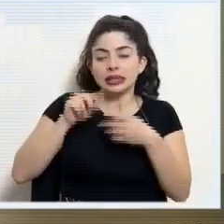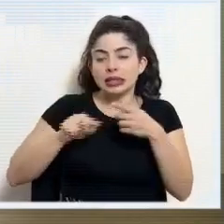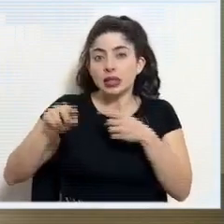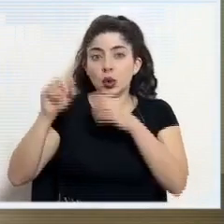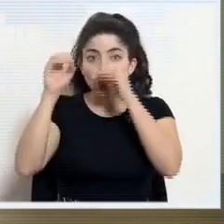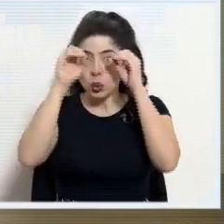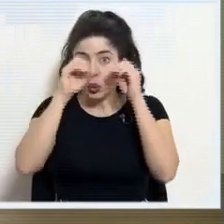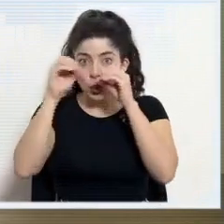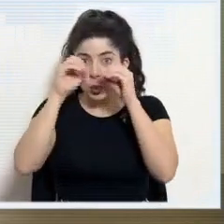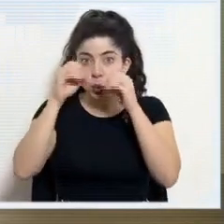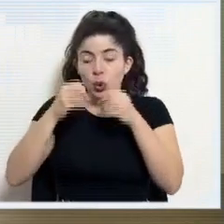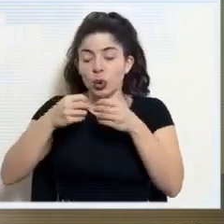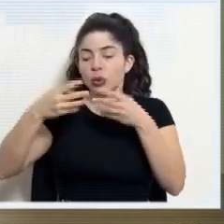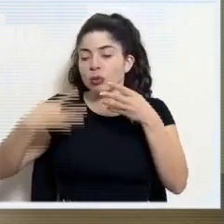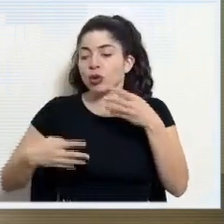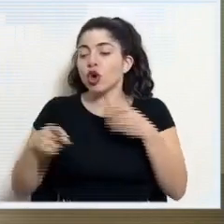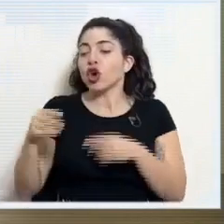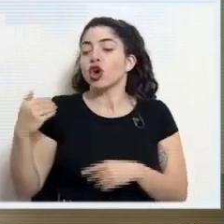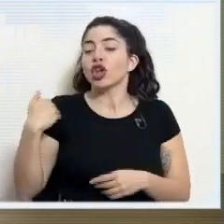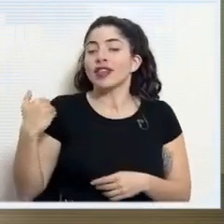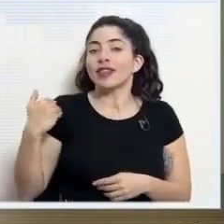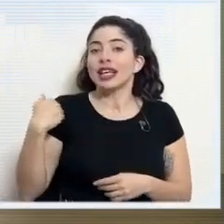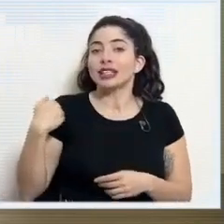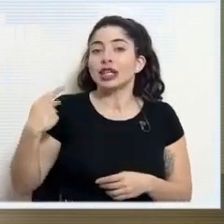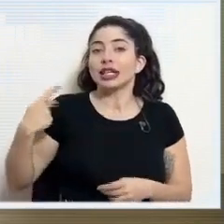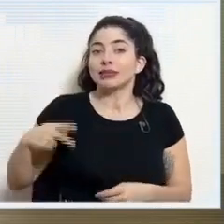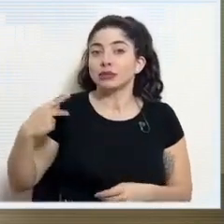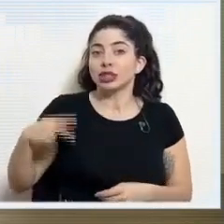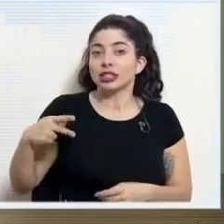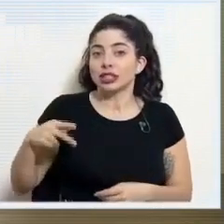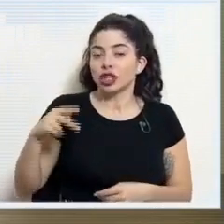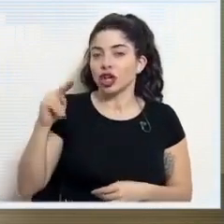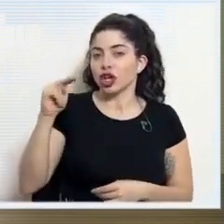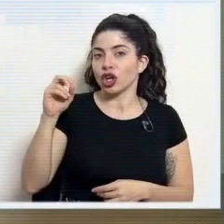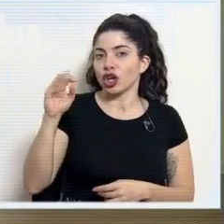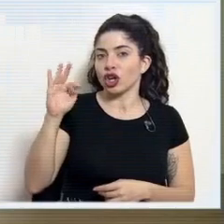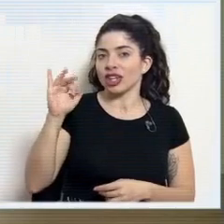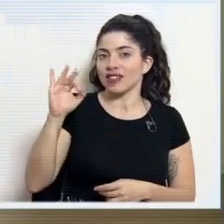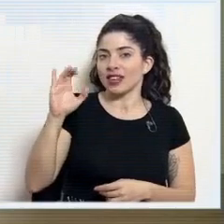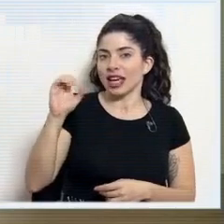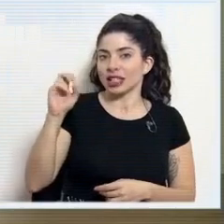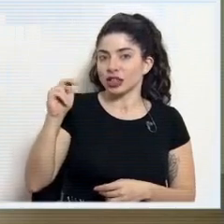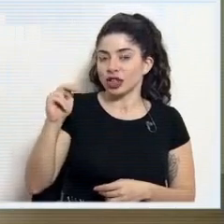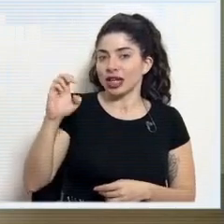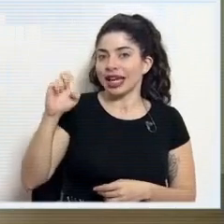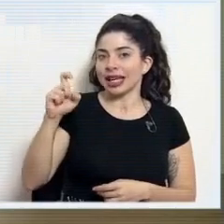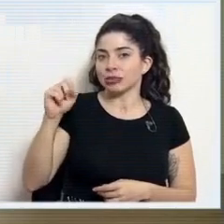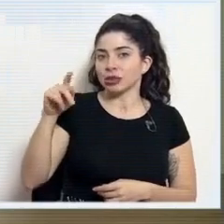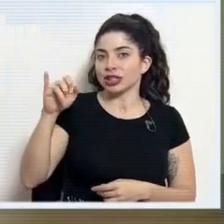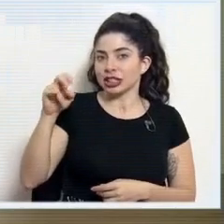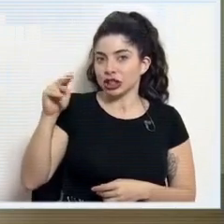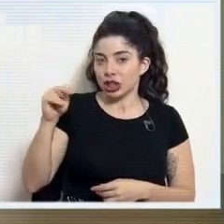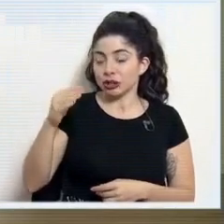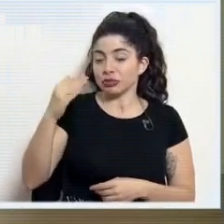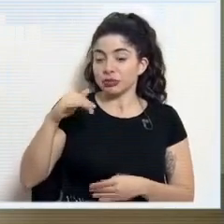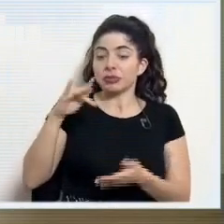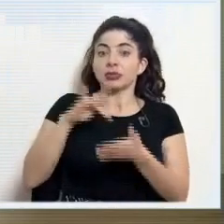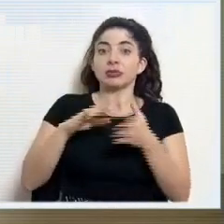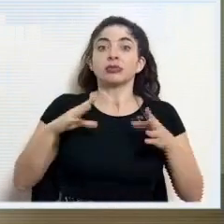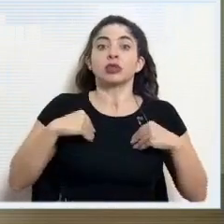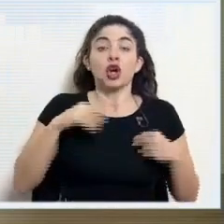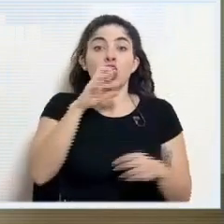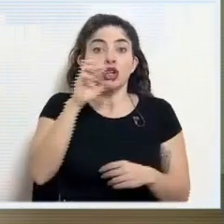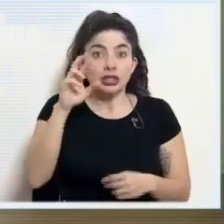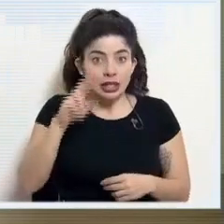al menú de notificaciones de exposición, vemos el área de región, seleccionamos Costa Rica, aceptamos los términos y